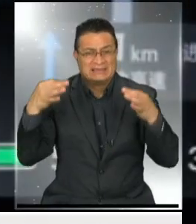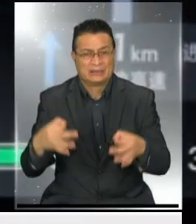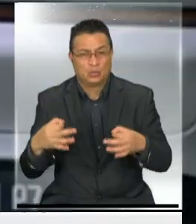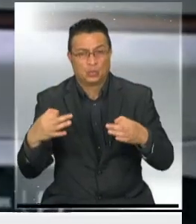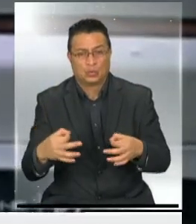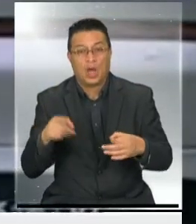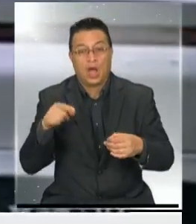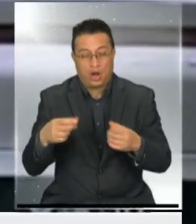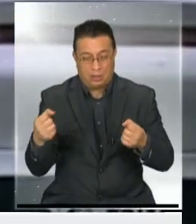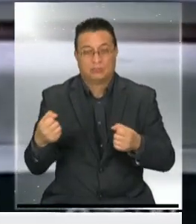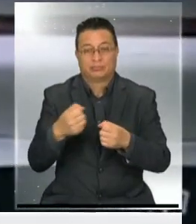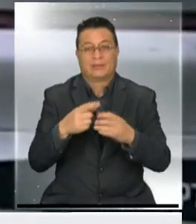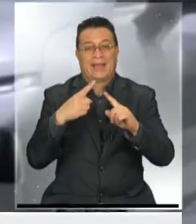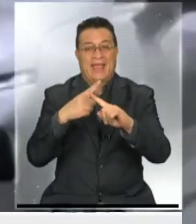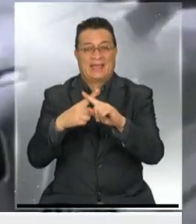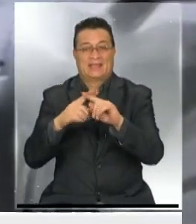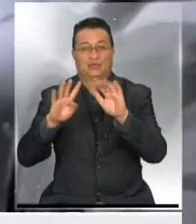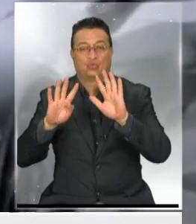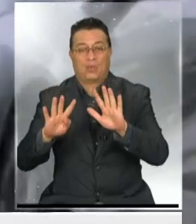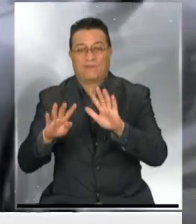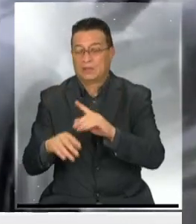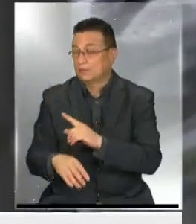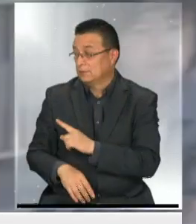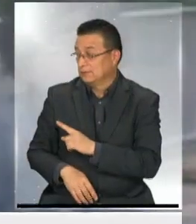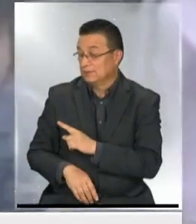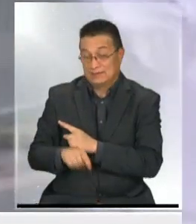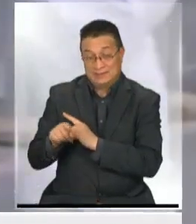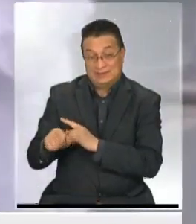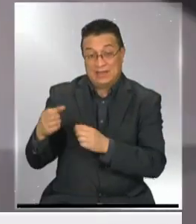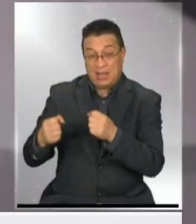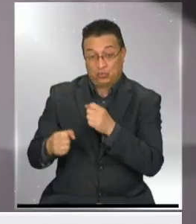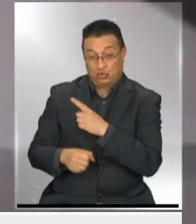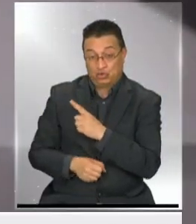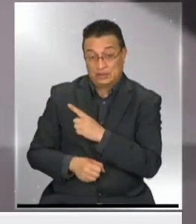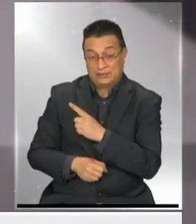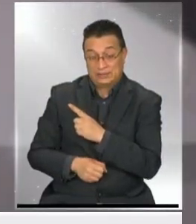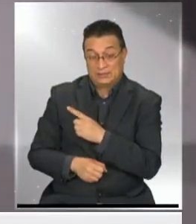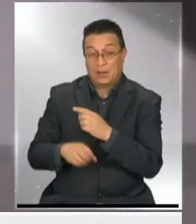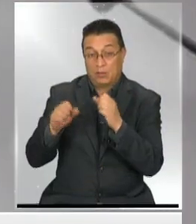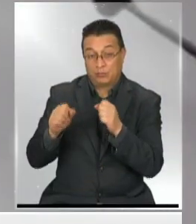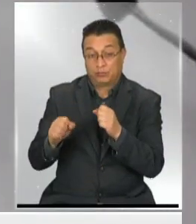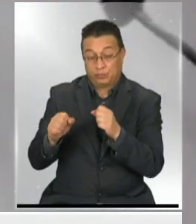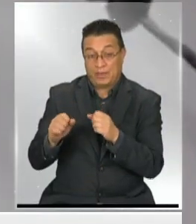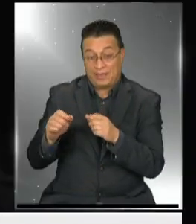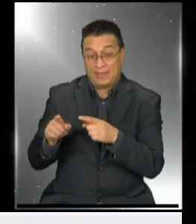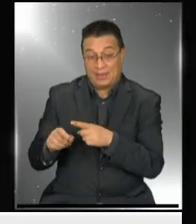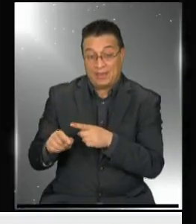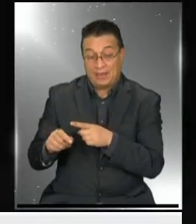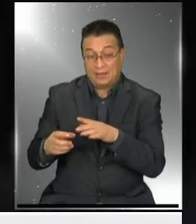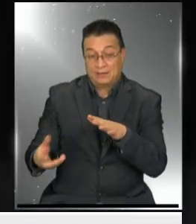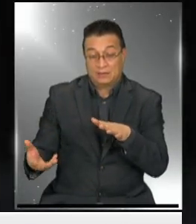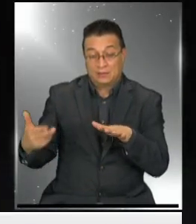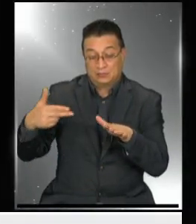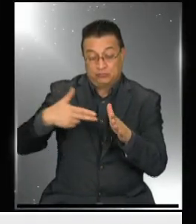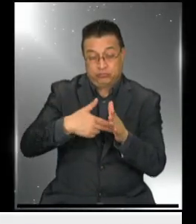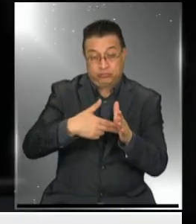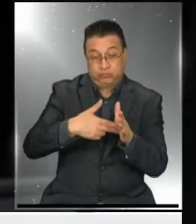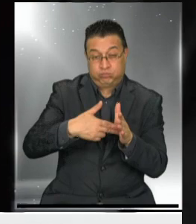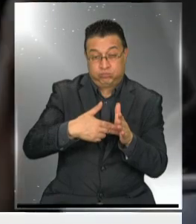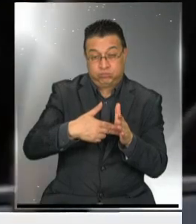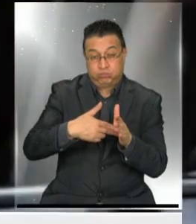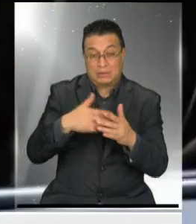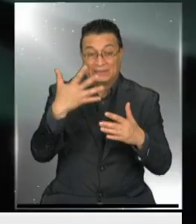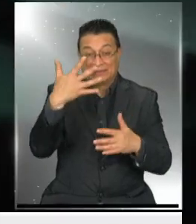sacado al mercado ahora el X-9. Lo más interesante es que este auto, escuche bien, puede cargarse en 5 minutos. Con una